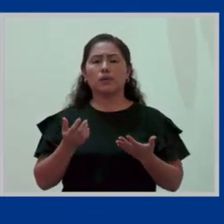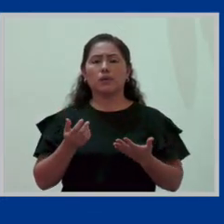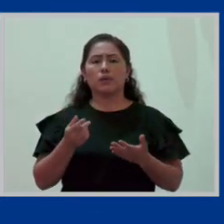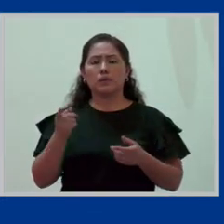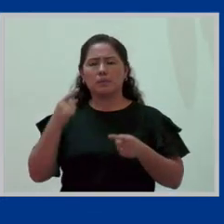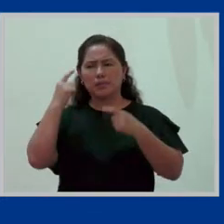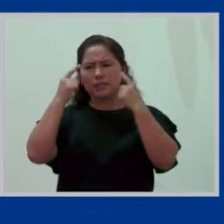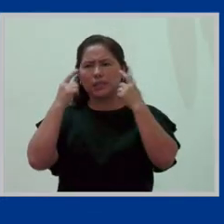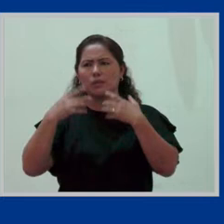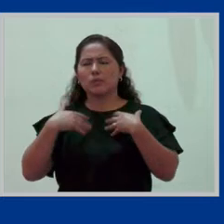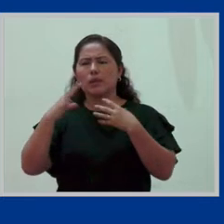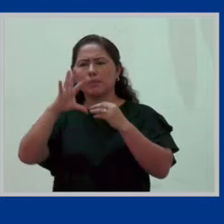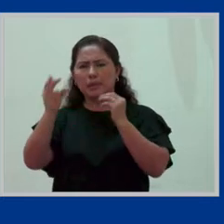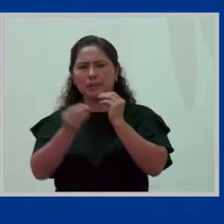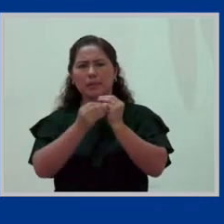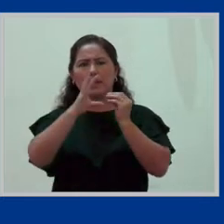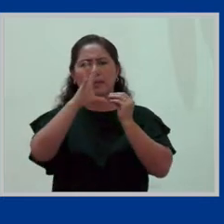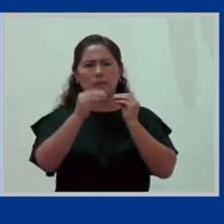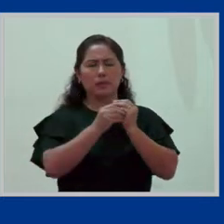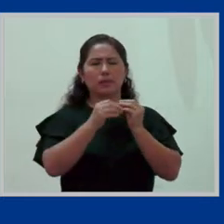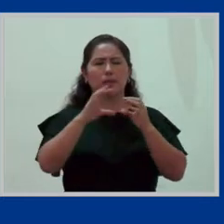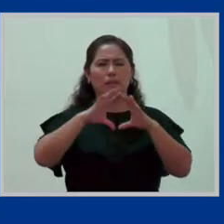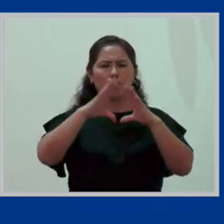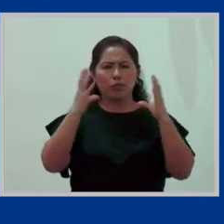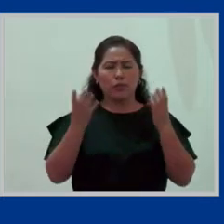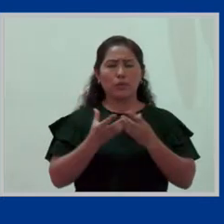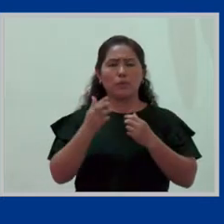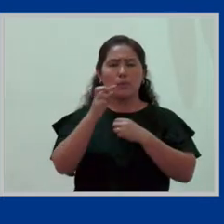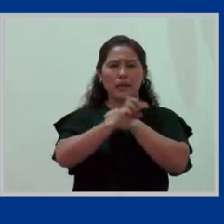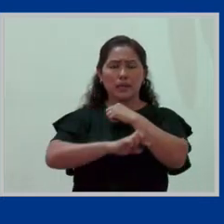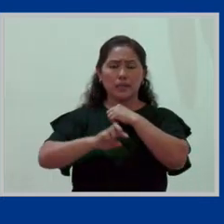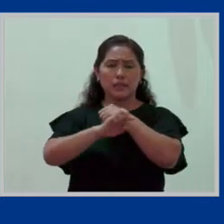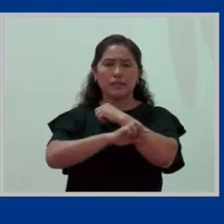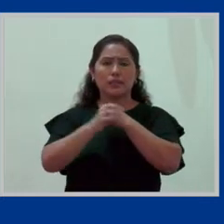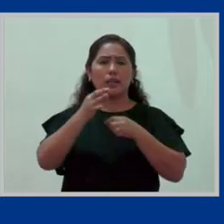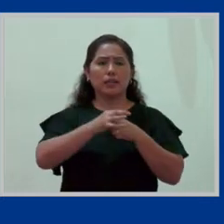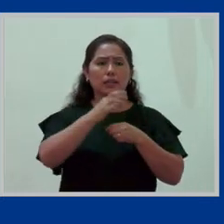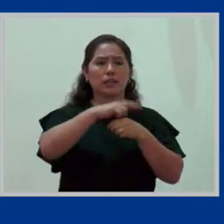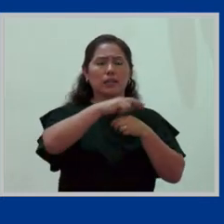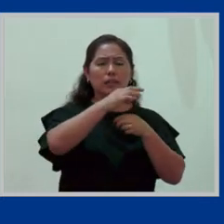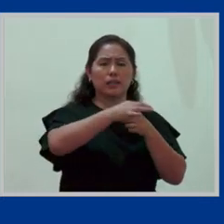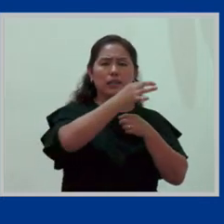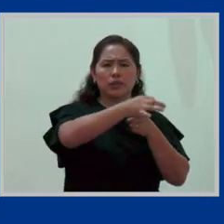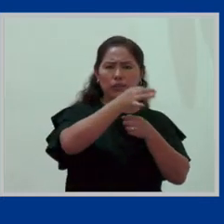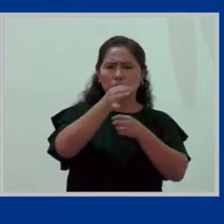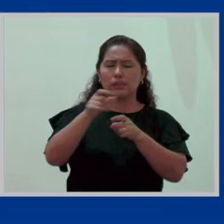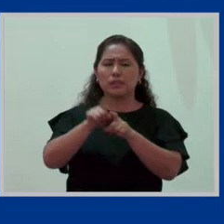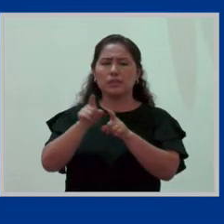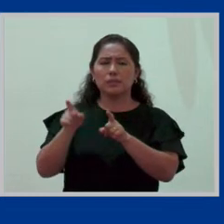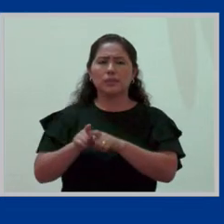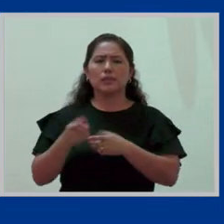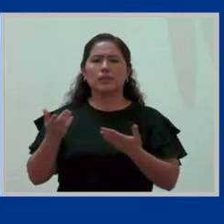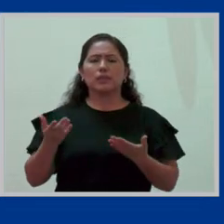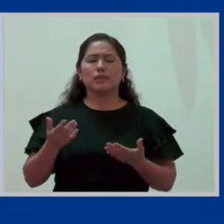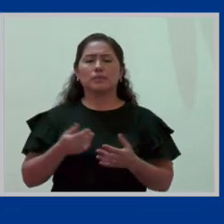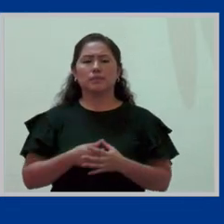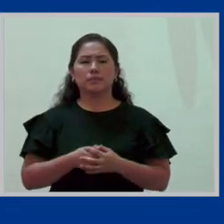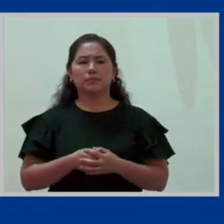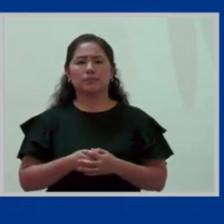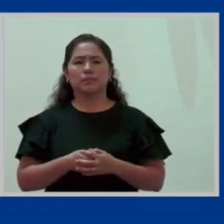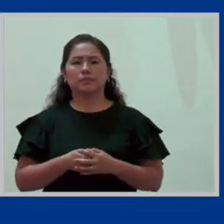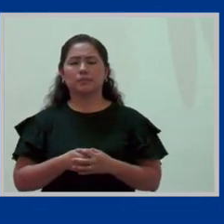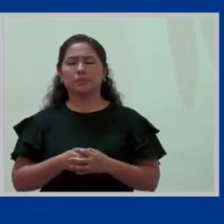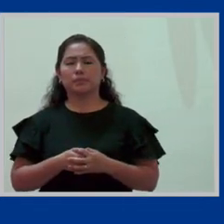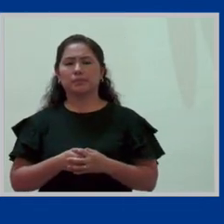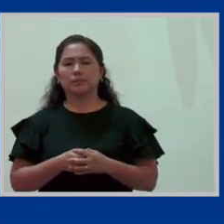implementado en todo el país, en todas las regiones. También tenemos las Políticas Nacional de Empleo Decente, el Plan